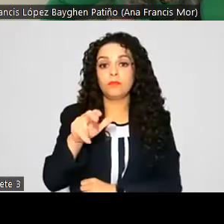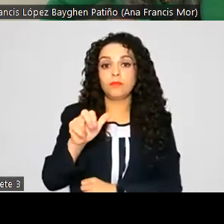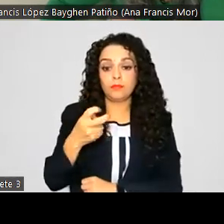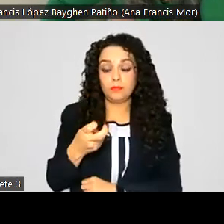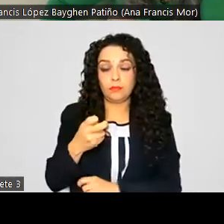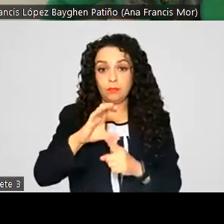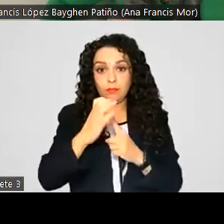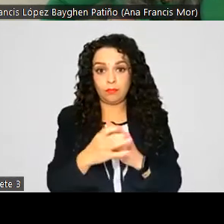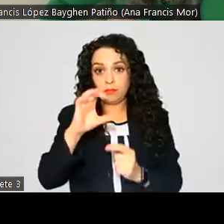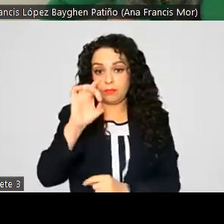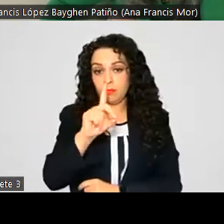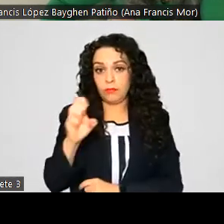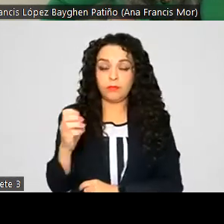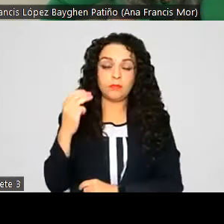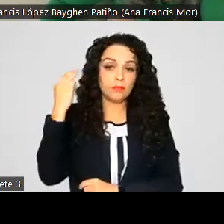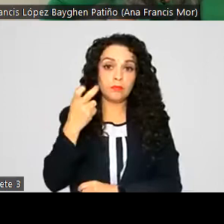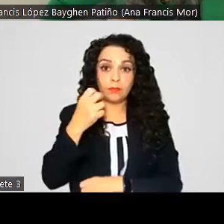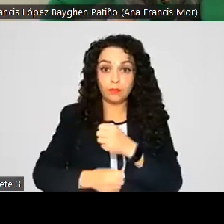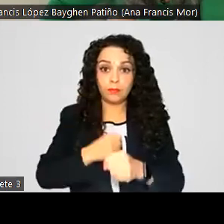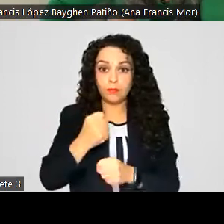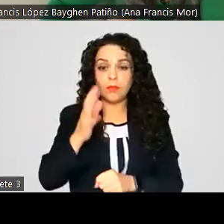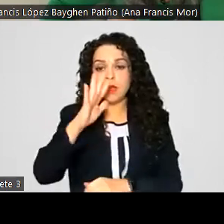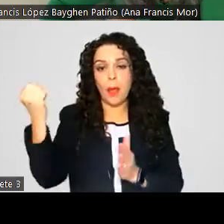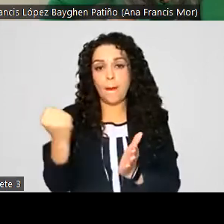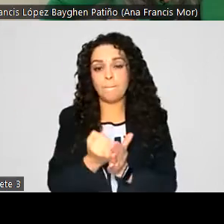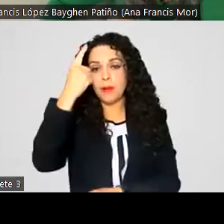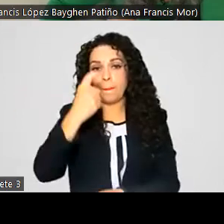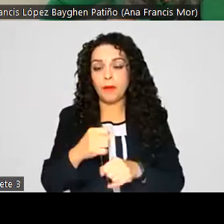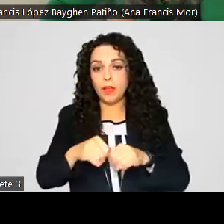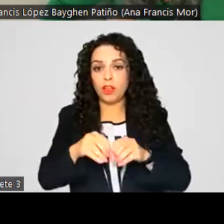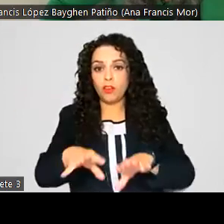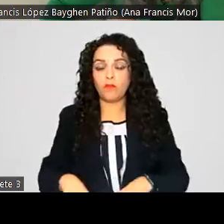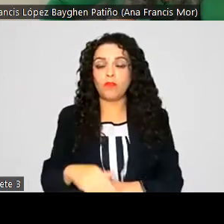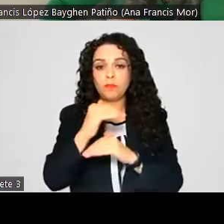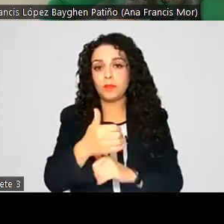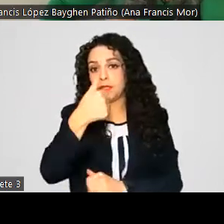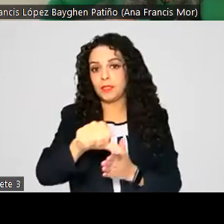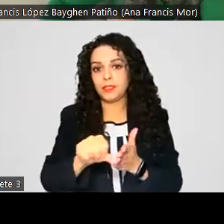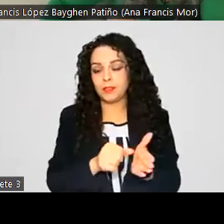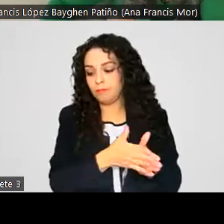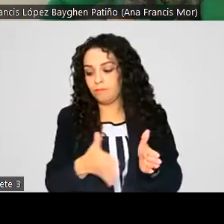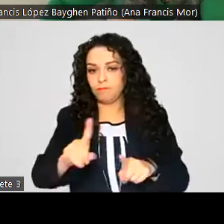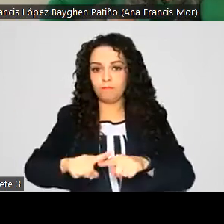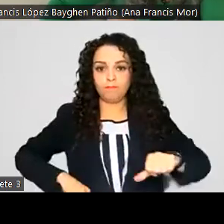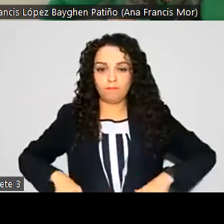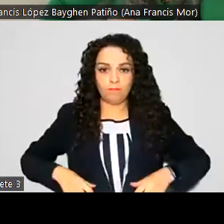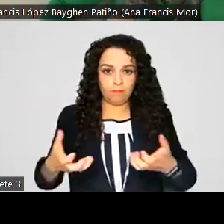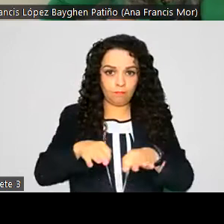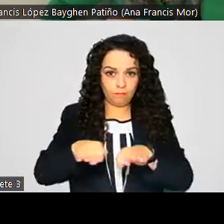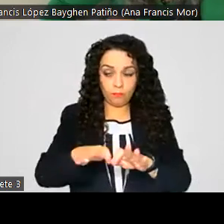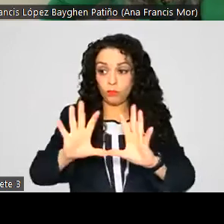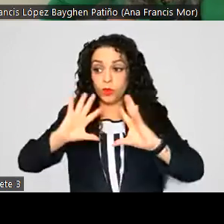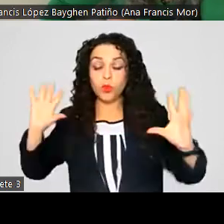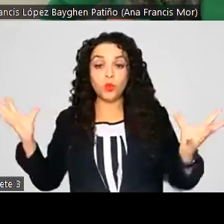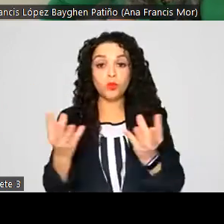de marzo del presente año, fue aprobado el primer informe semestral. Esta comisión propone remitir de manera conjunta el informe